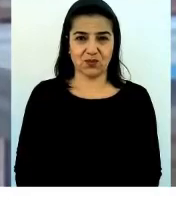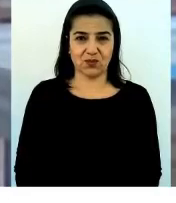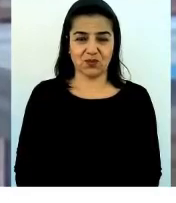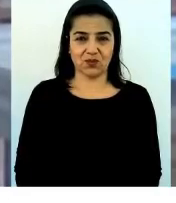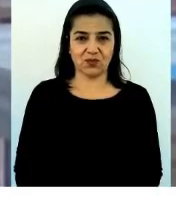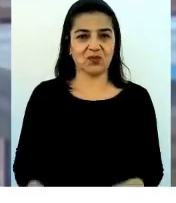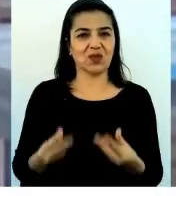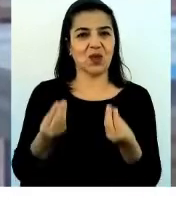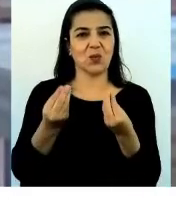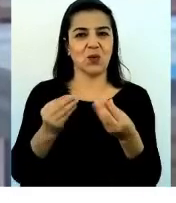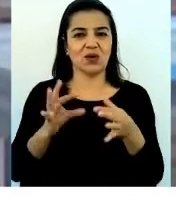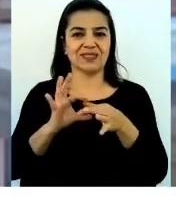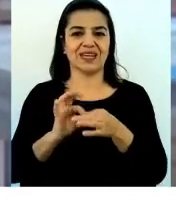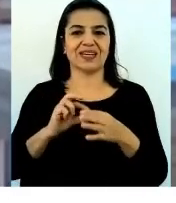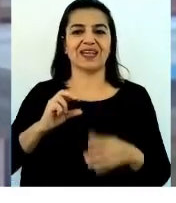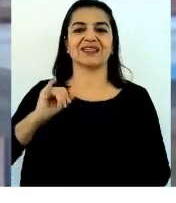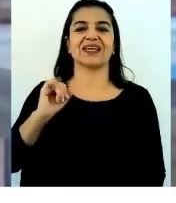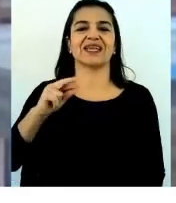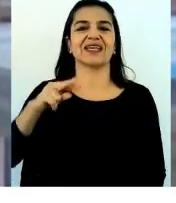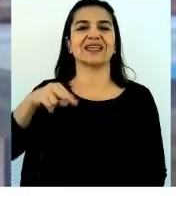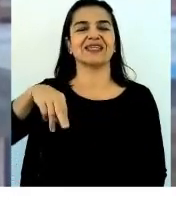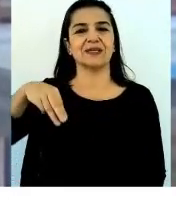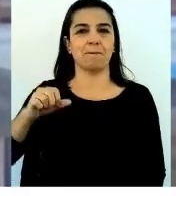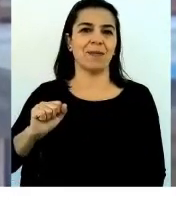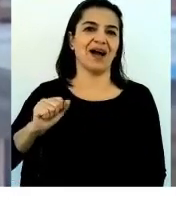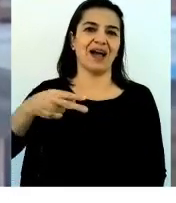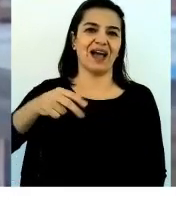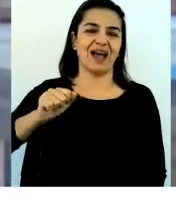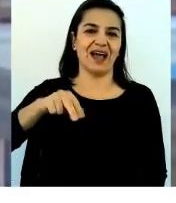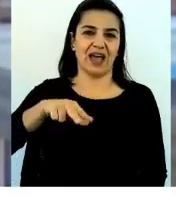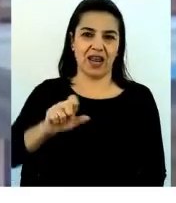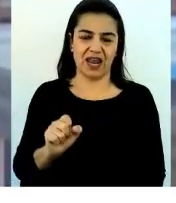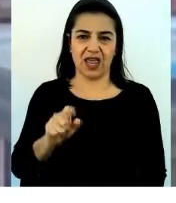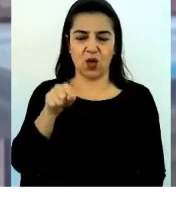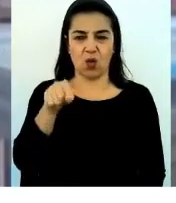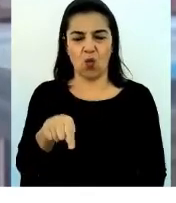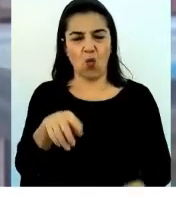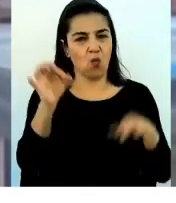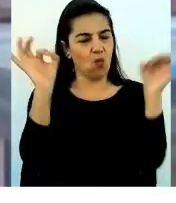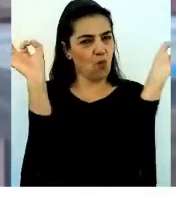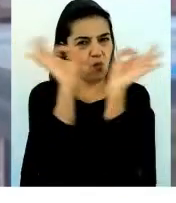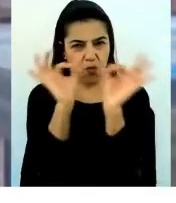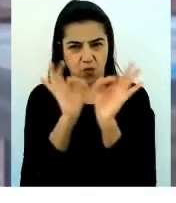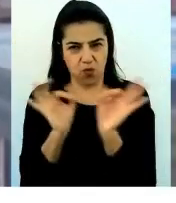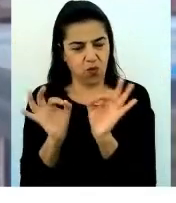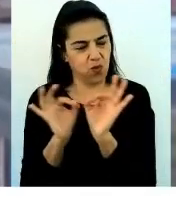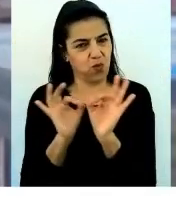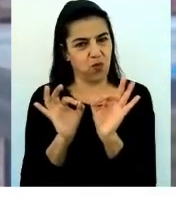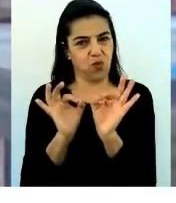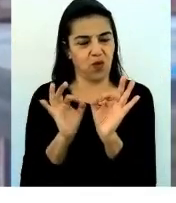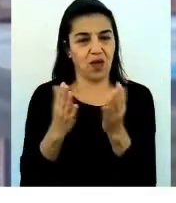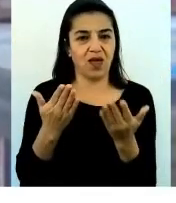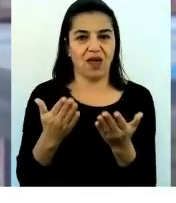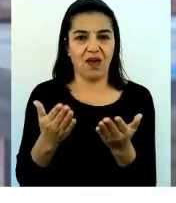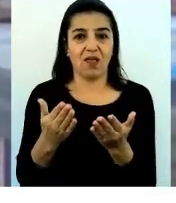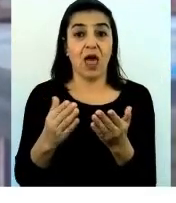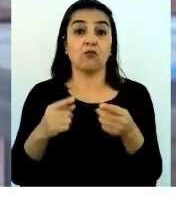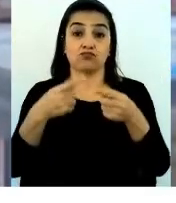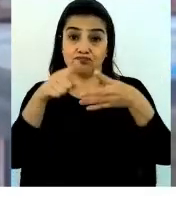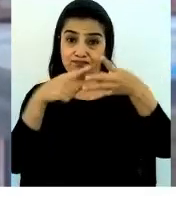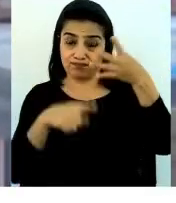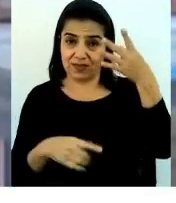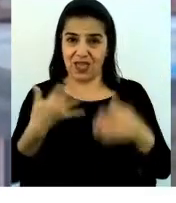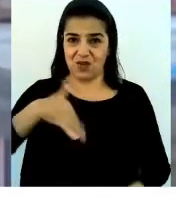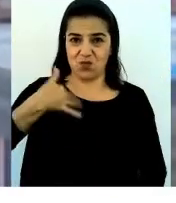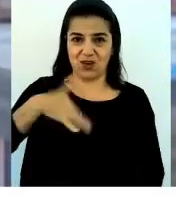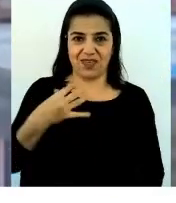Muchas gracias, Imahán. Sin duda nos has dado una clase magistral de los conceptos esenciales para una alimentación del futuro que sea sustentable.